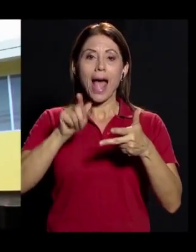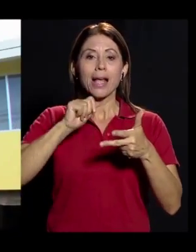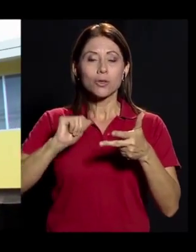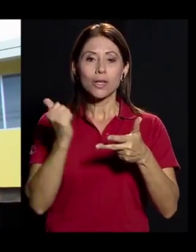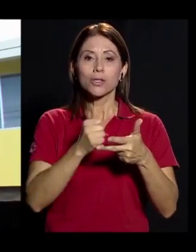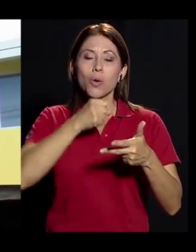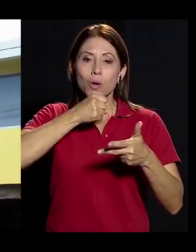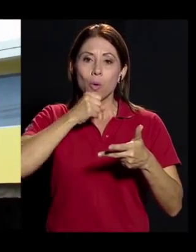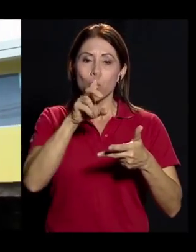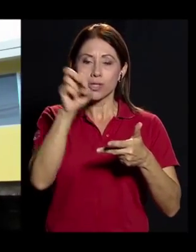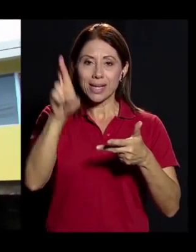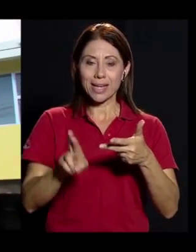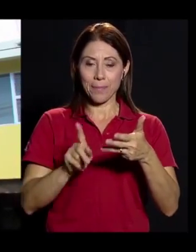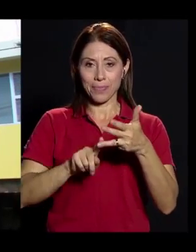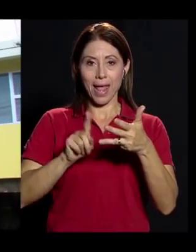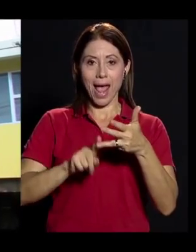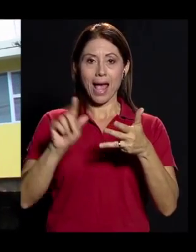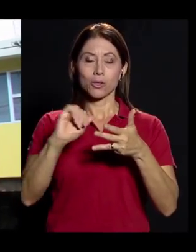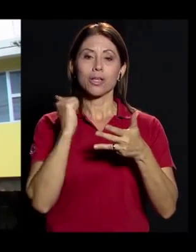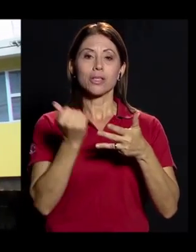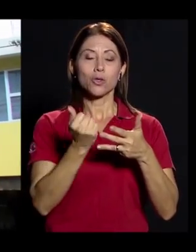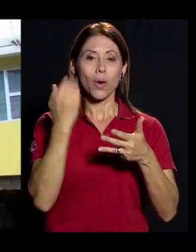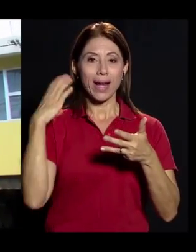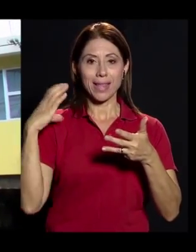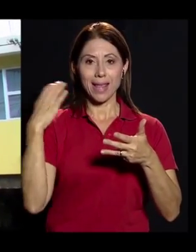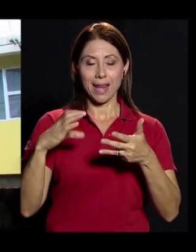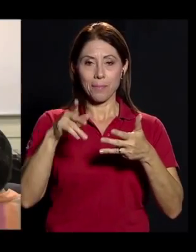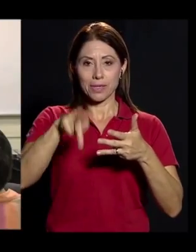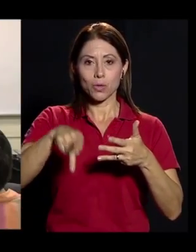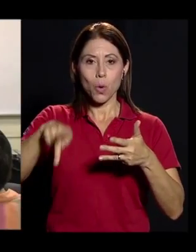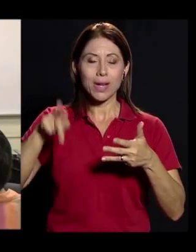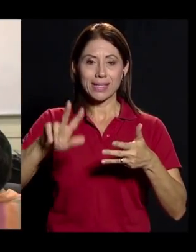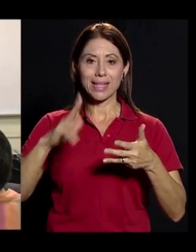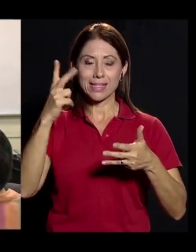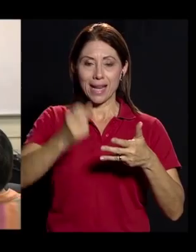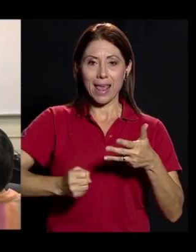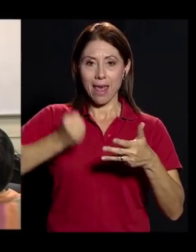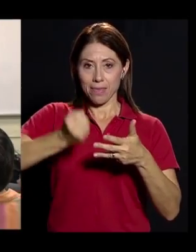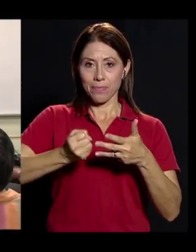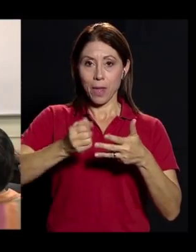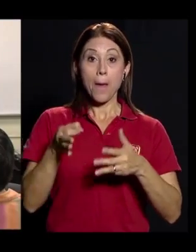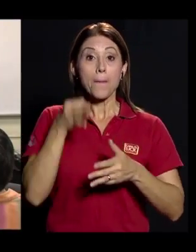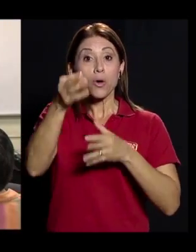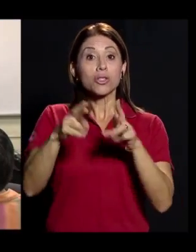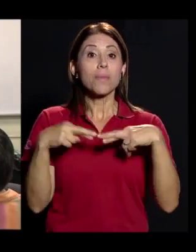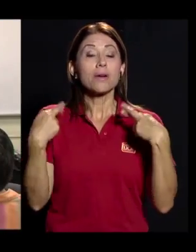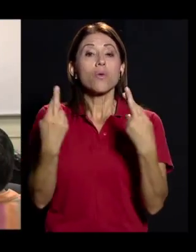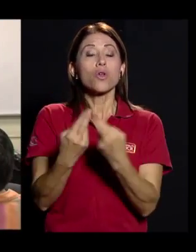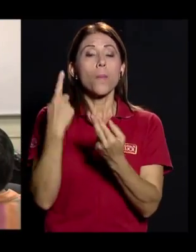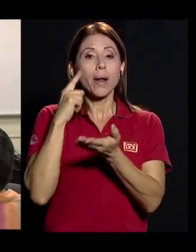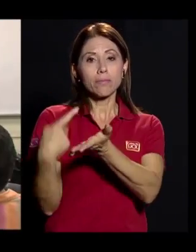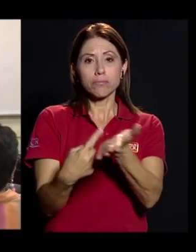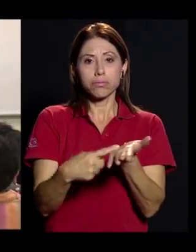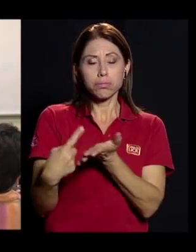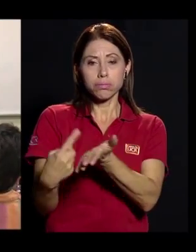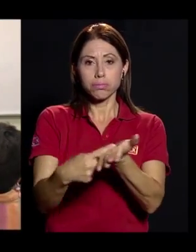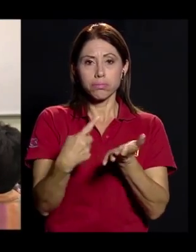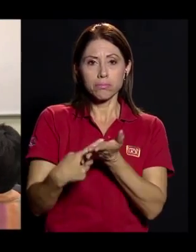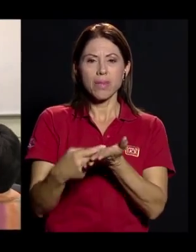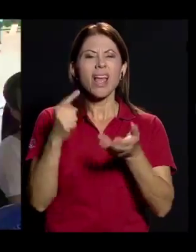Gerontológica Costavicense y la Asociación Cartaginesa de Atención a Ciudadanos de la Tercera Edad. La próxima mesa de composición abierta